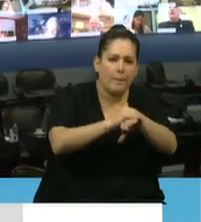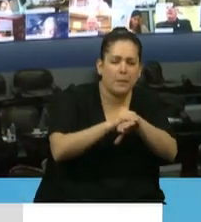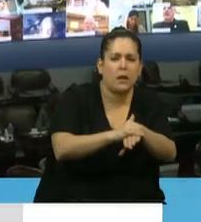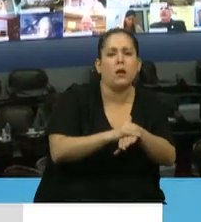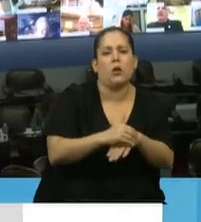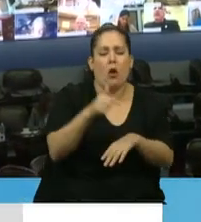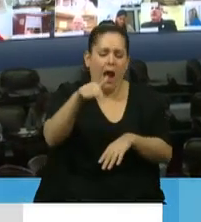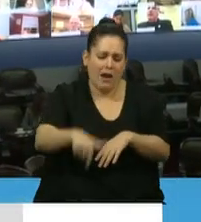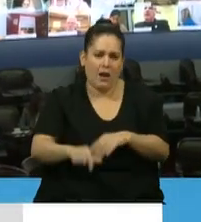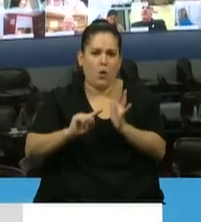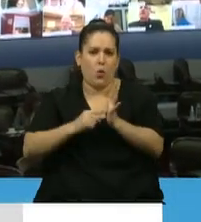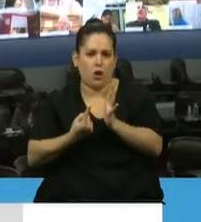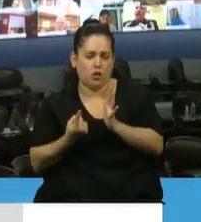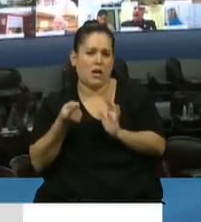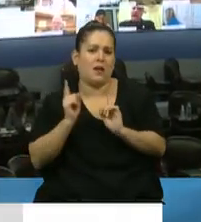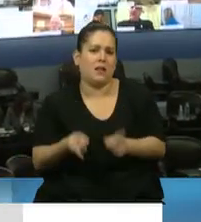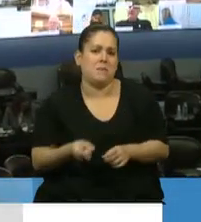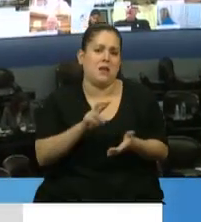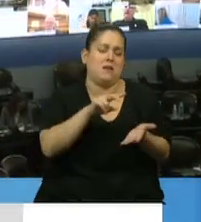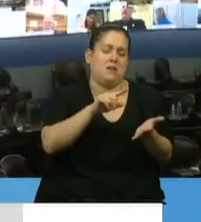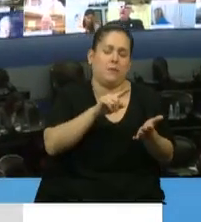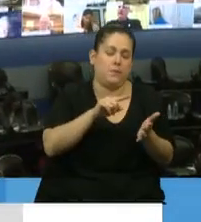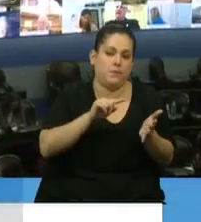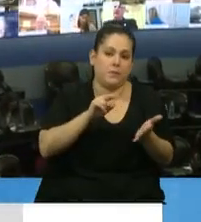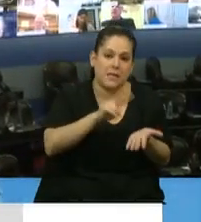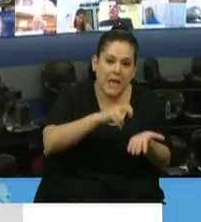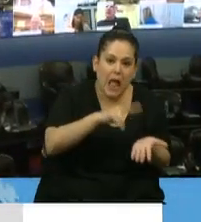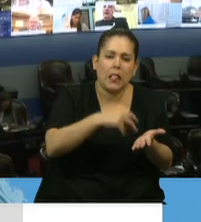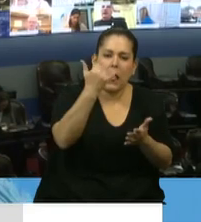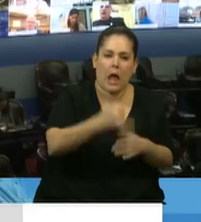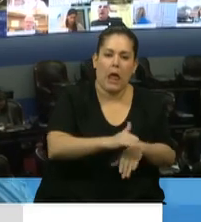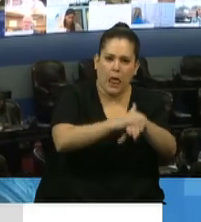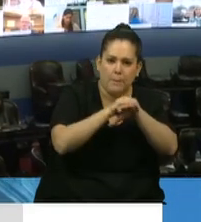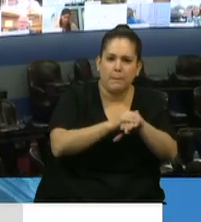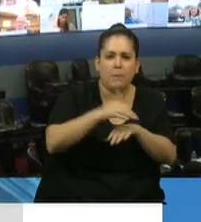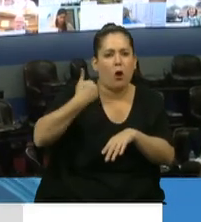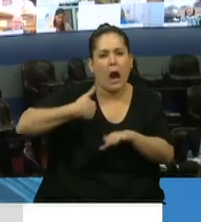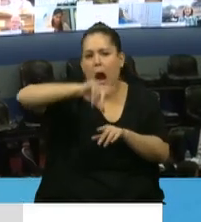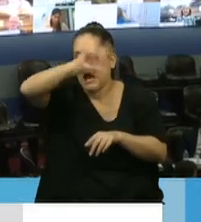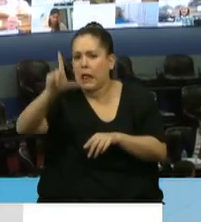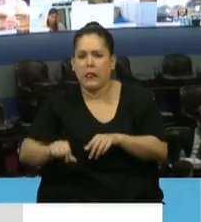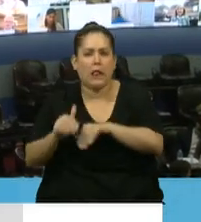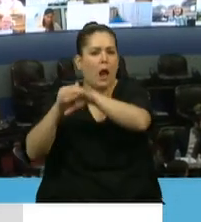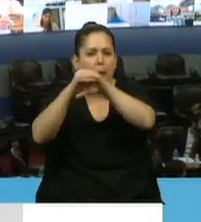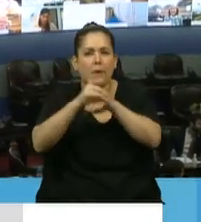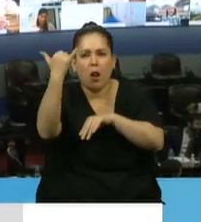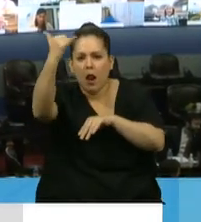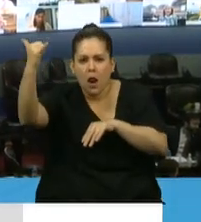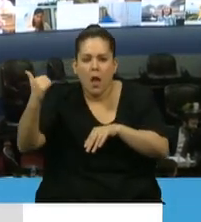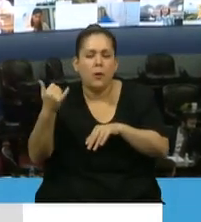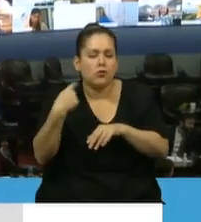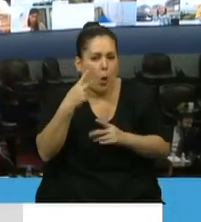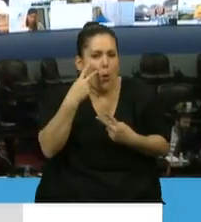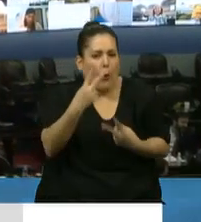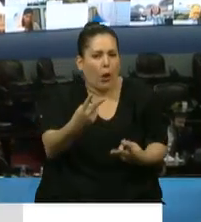acá, en Salta, como en todo el país. Y he podido ver que no solamente que ellos arriegan su vida,